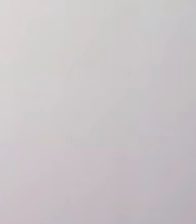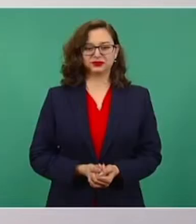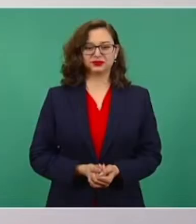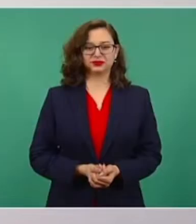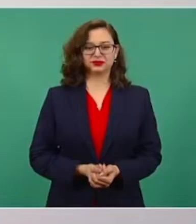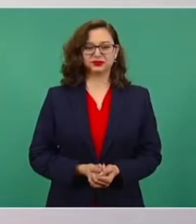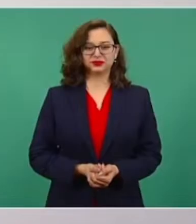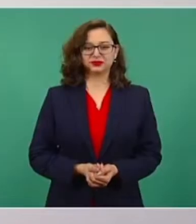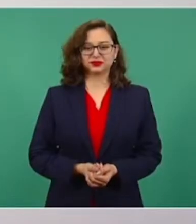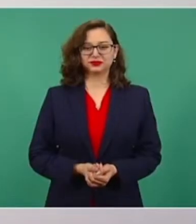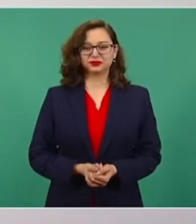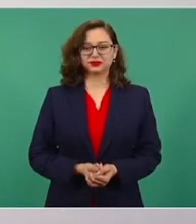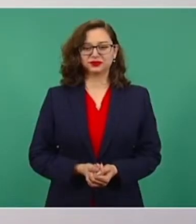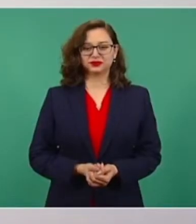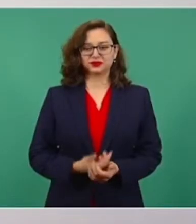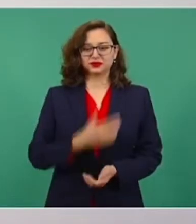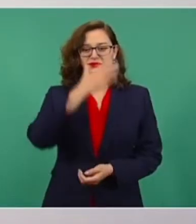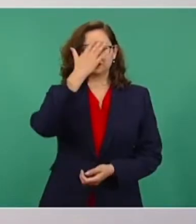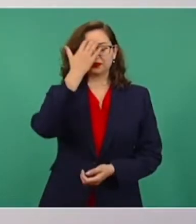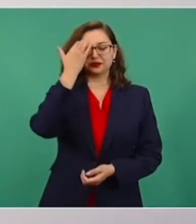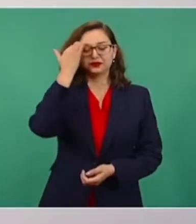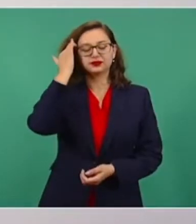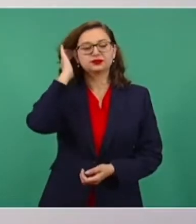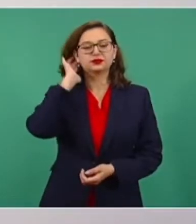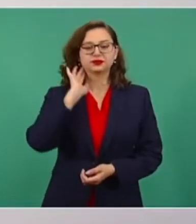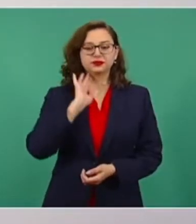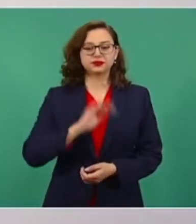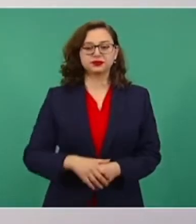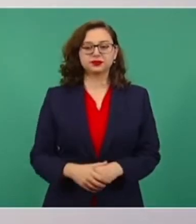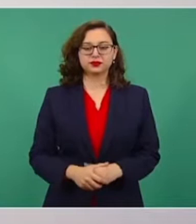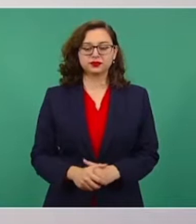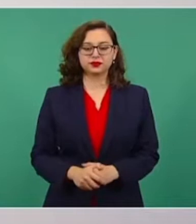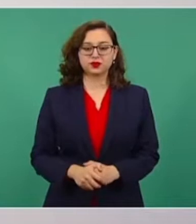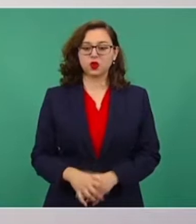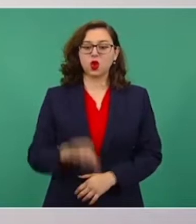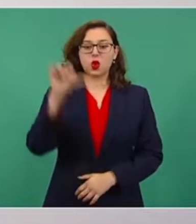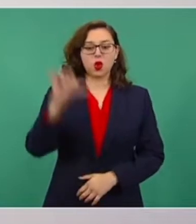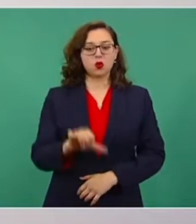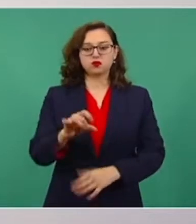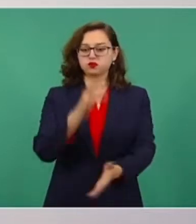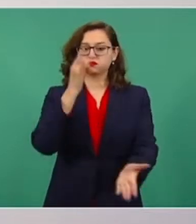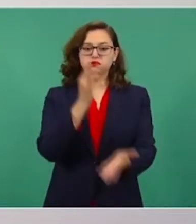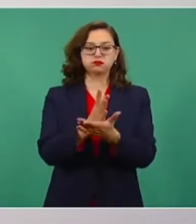El día de hoy va a ser para contestar preguntas,